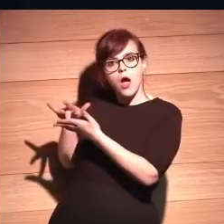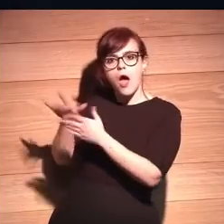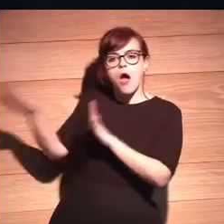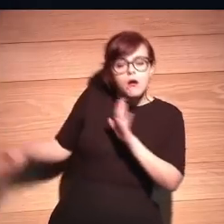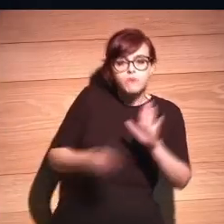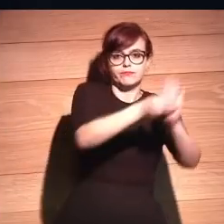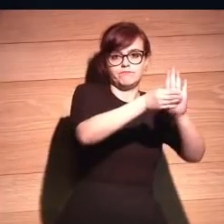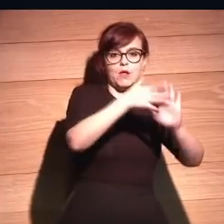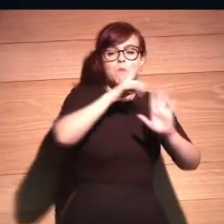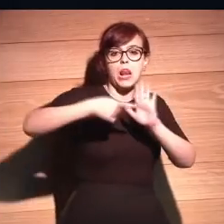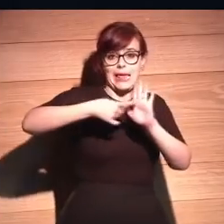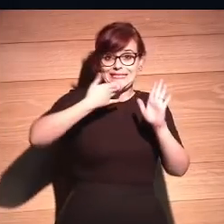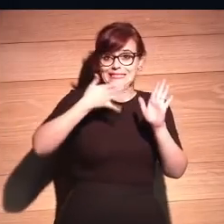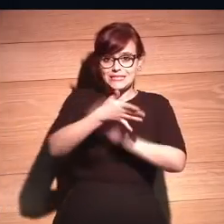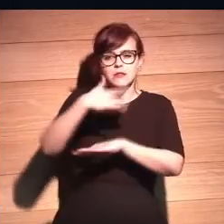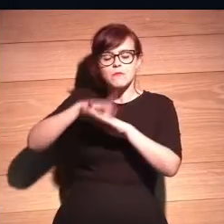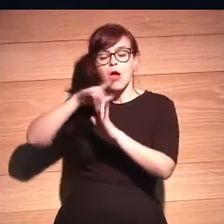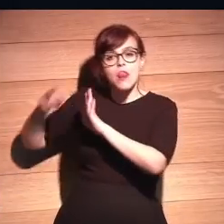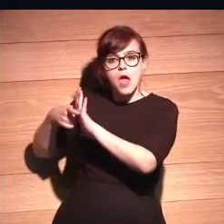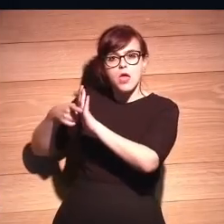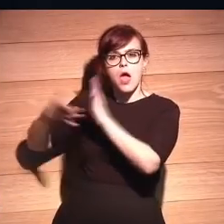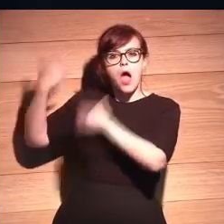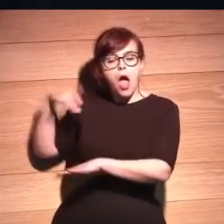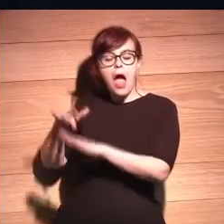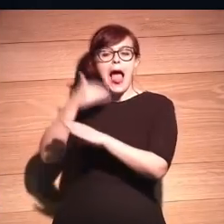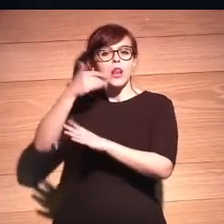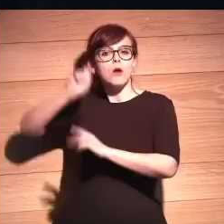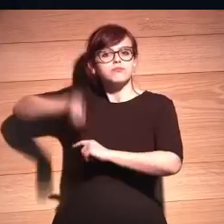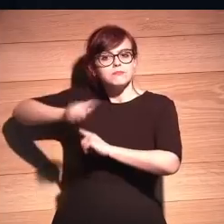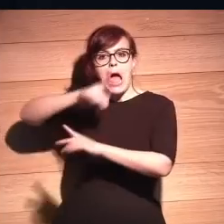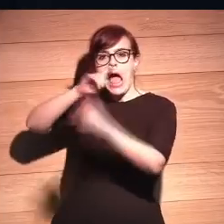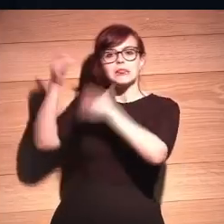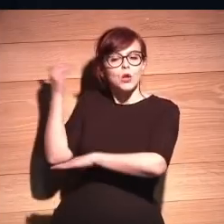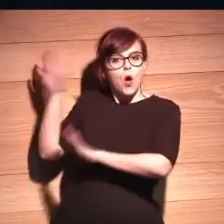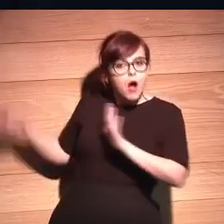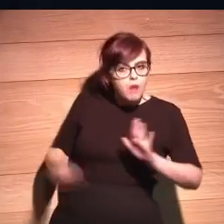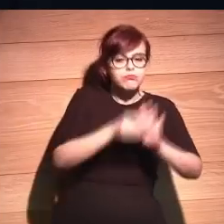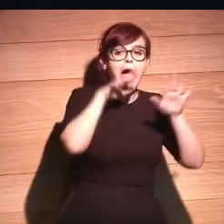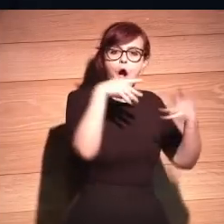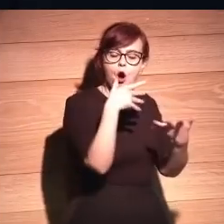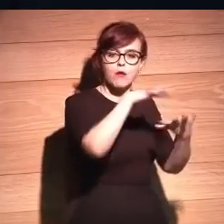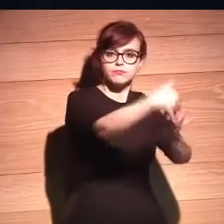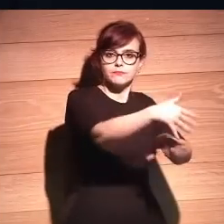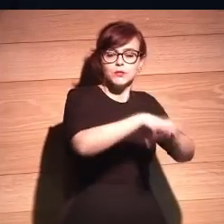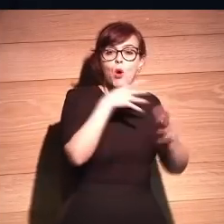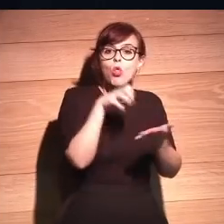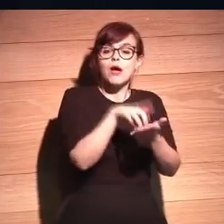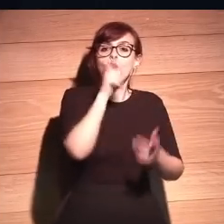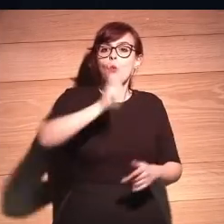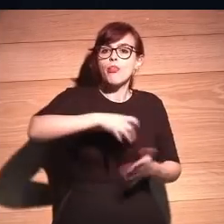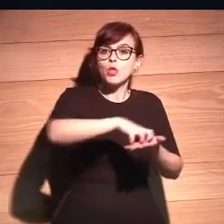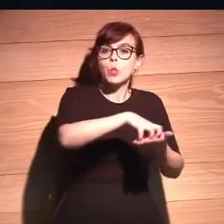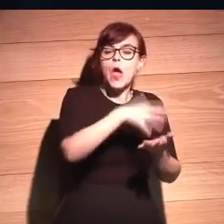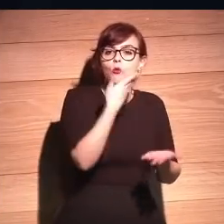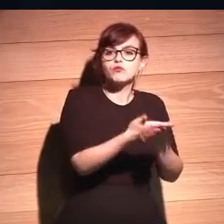red lo ha inferido. Si el juez no sigue el consejo, se introduce la duda. ¿Tiene que justificarse el juez